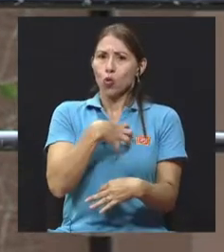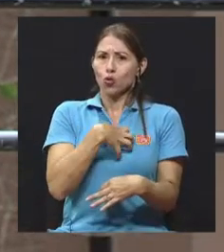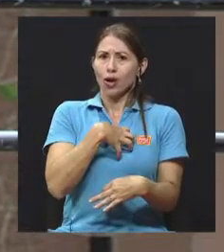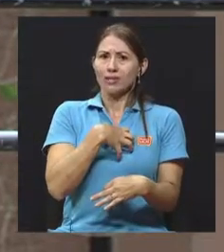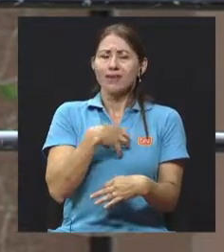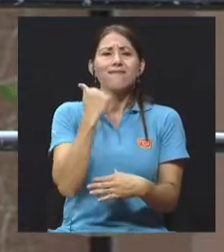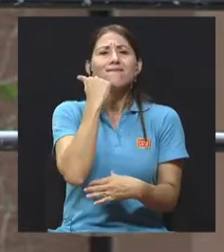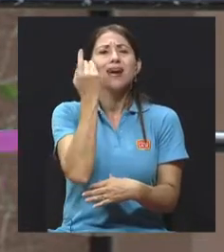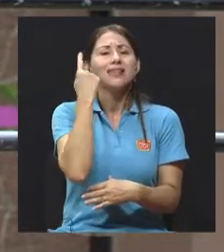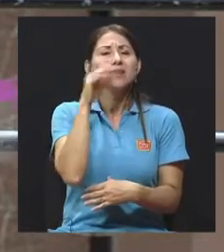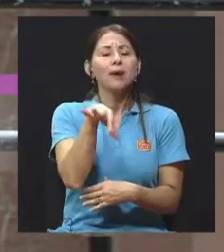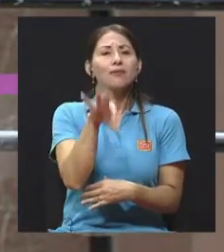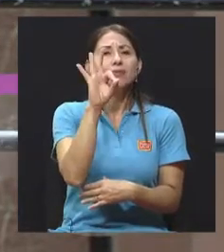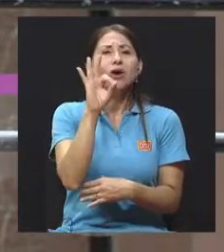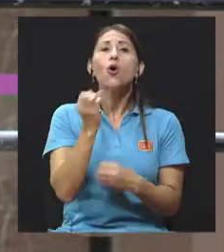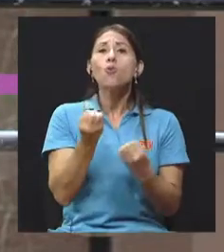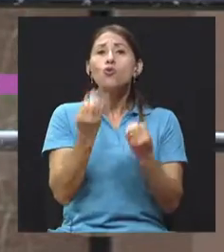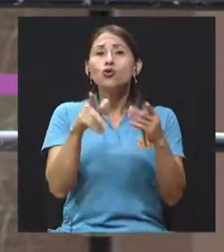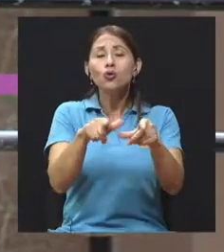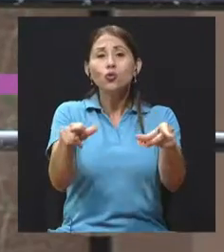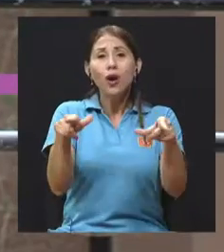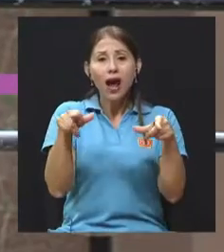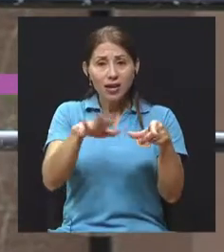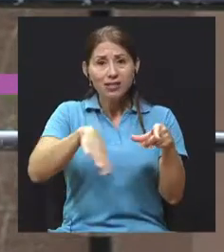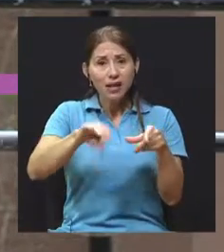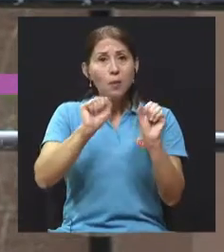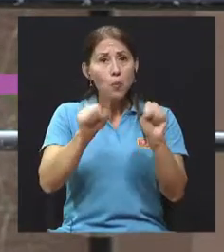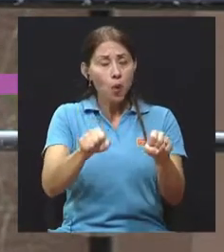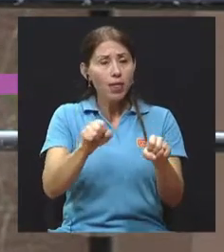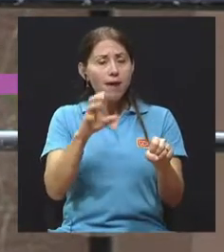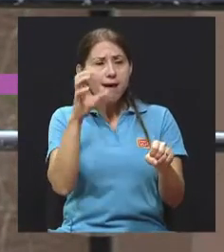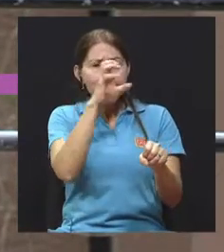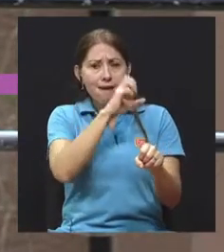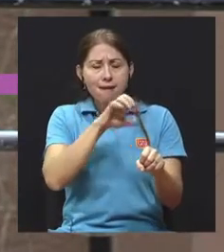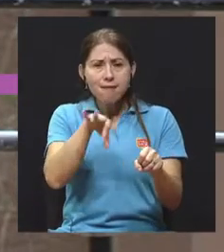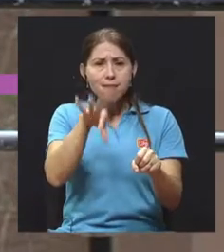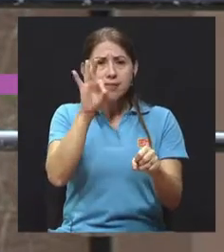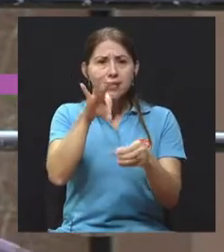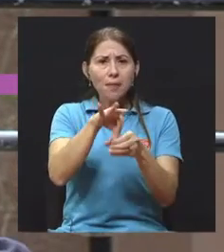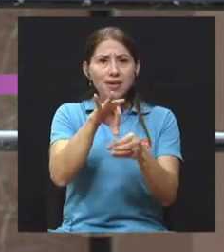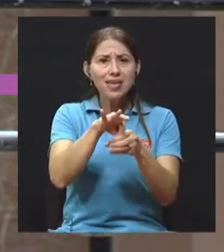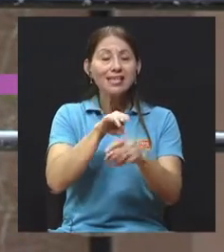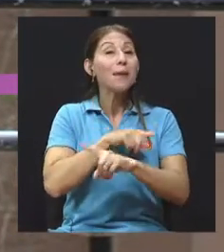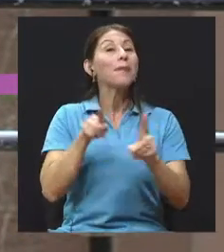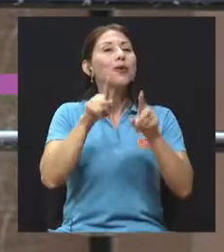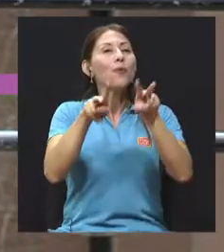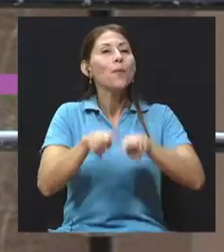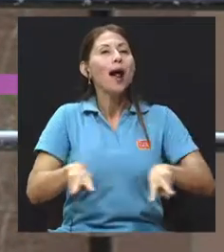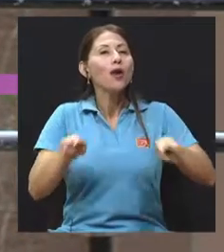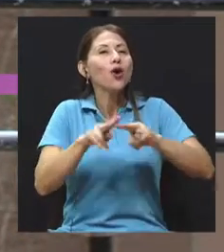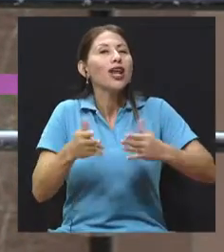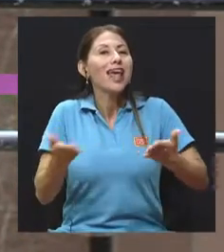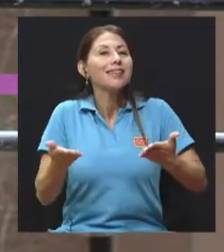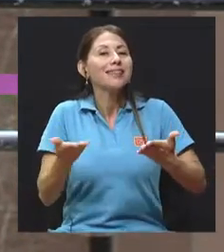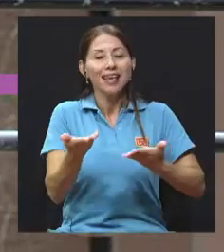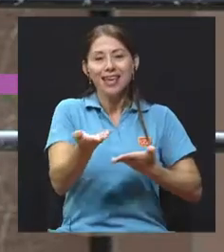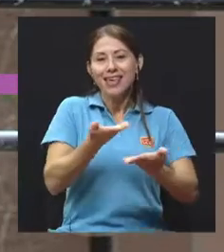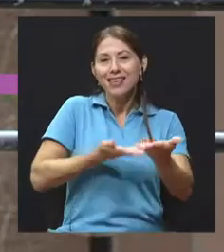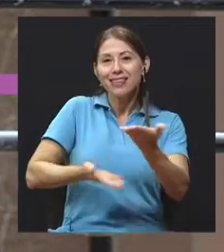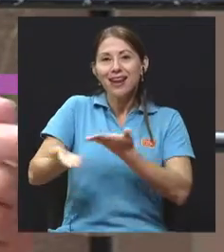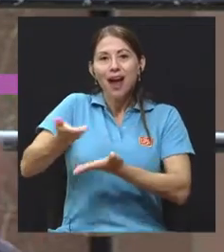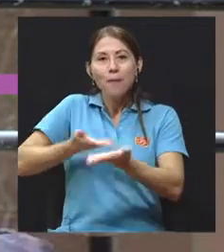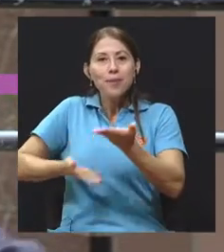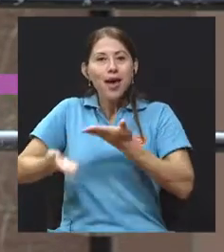muchos semilleros y lugares donde las personas consiguen semillas, pero uno de los valores de la permacultura es el intercambio de semillas, intercambiar